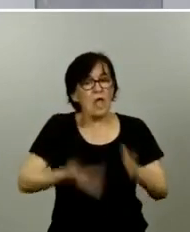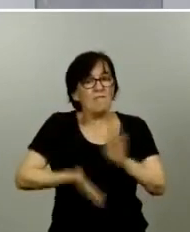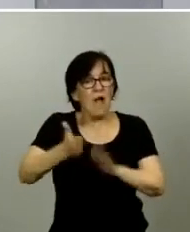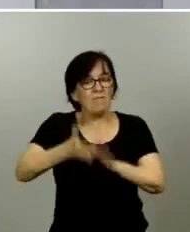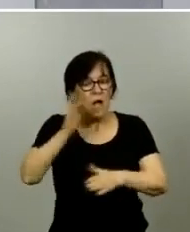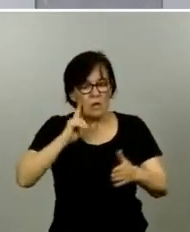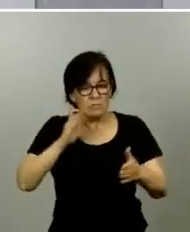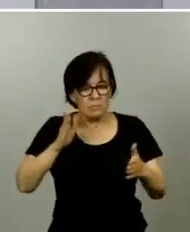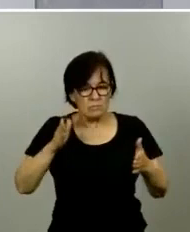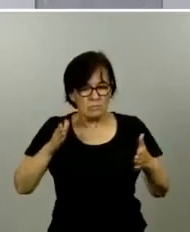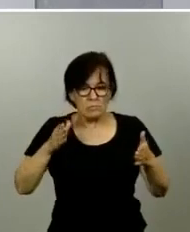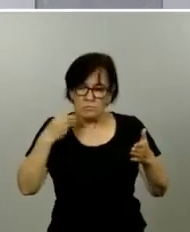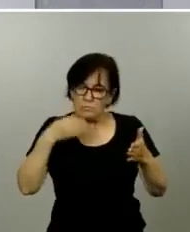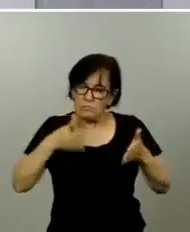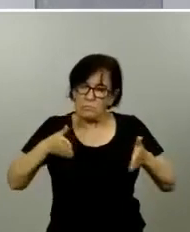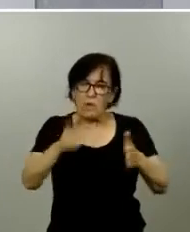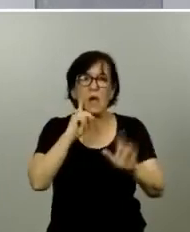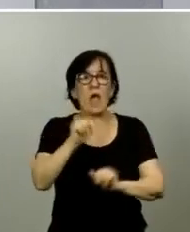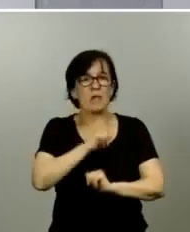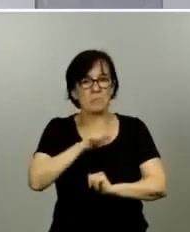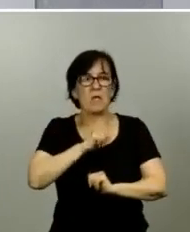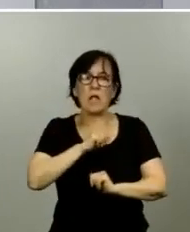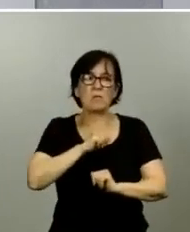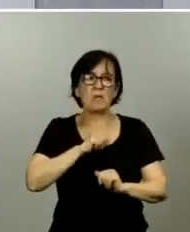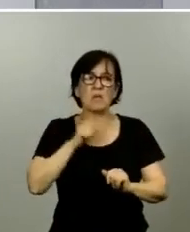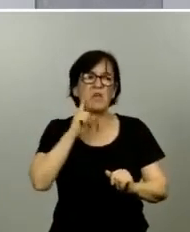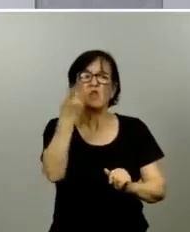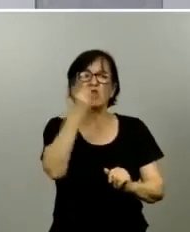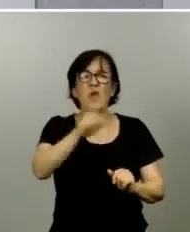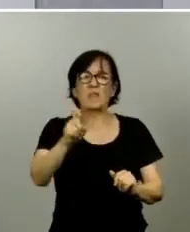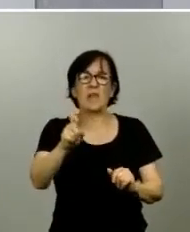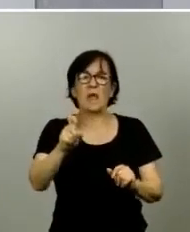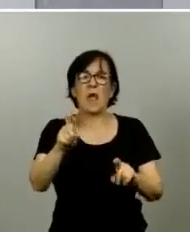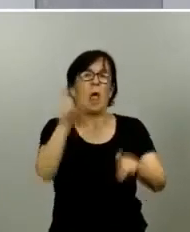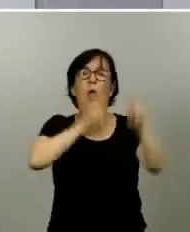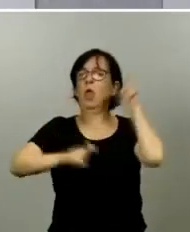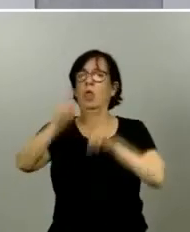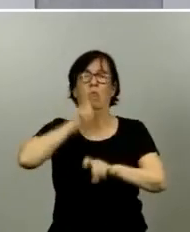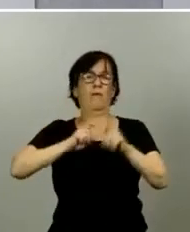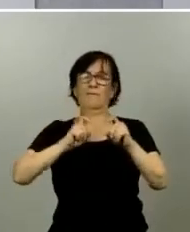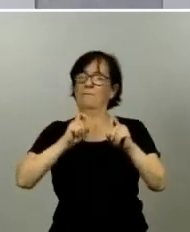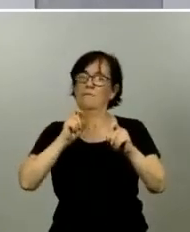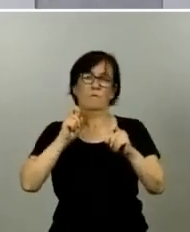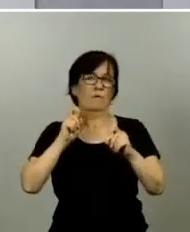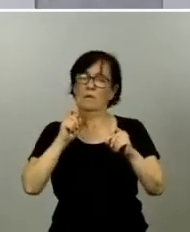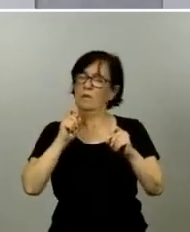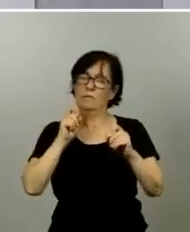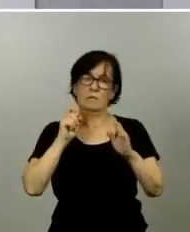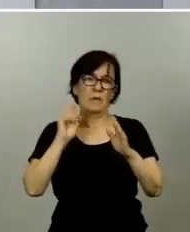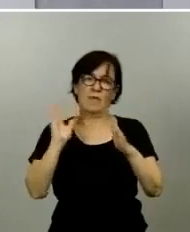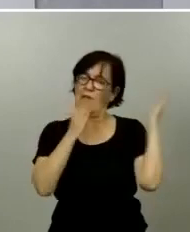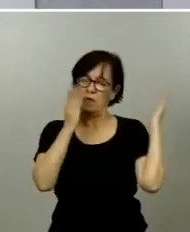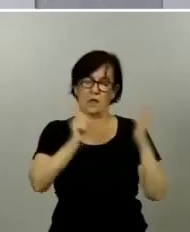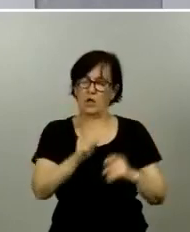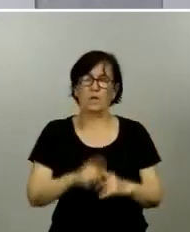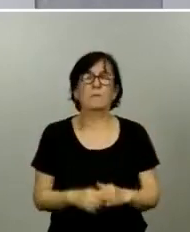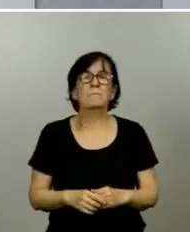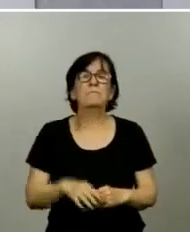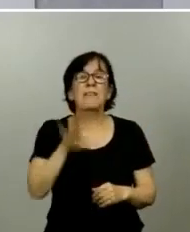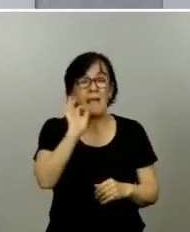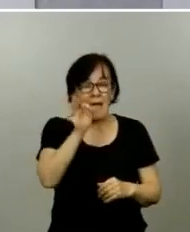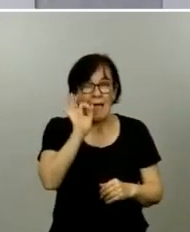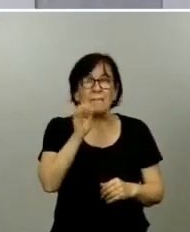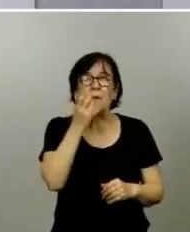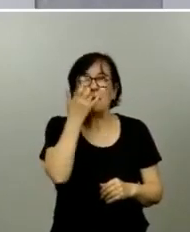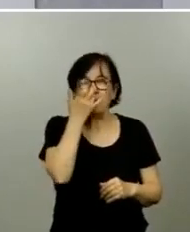indicada y que todos esperamos pues no será necesario retroceder de fase ni mucho menos es verdad que